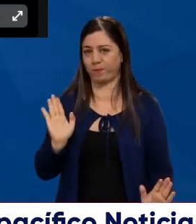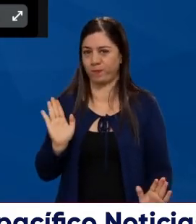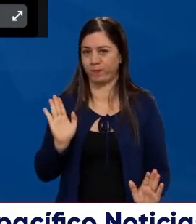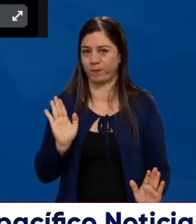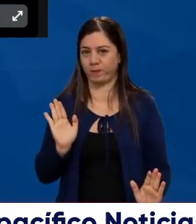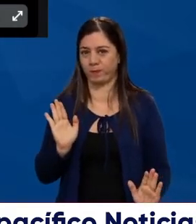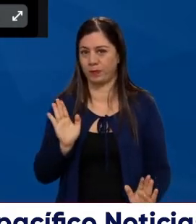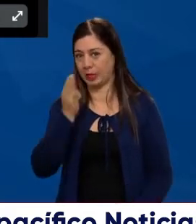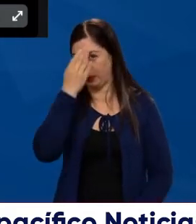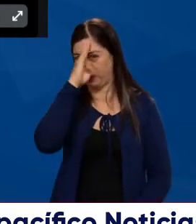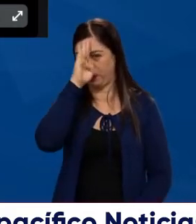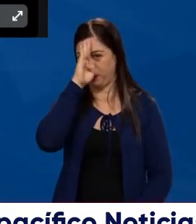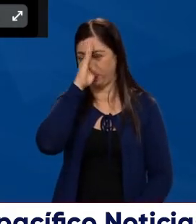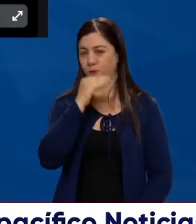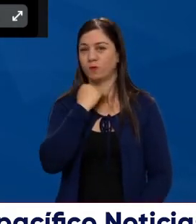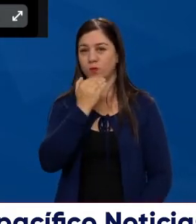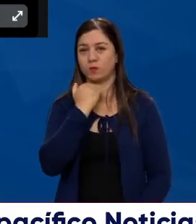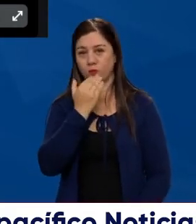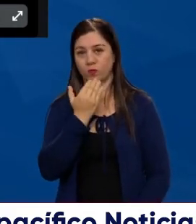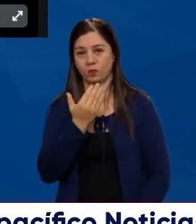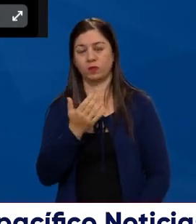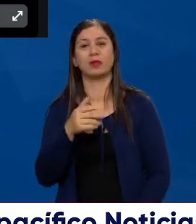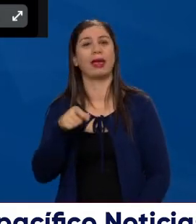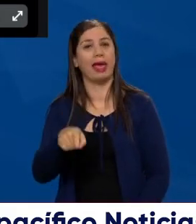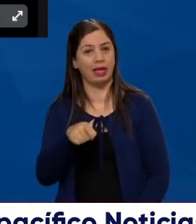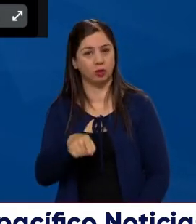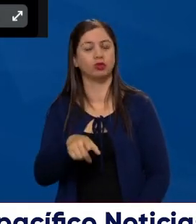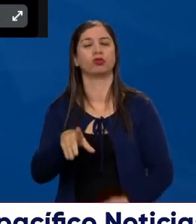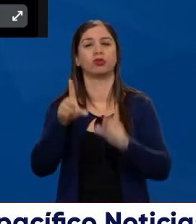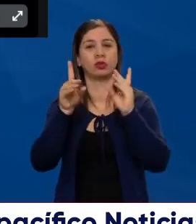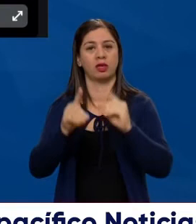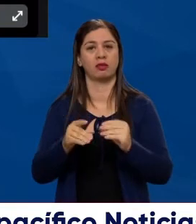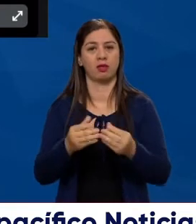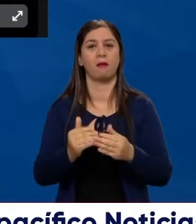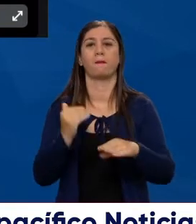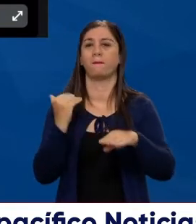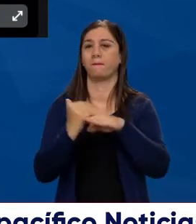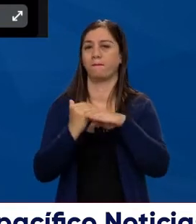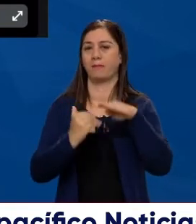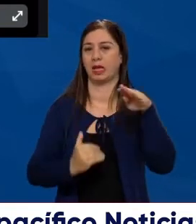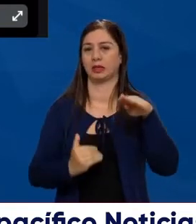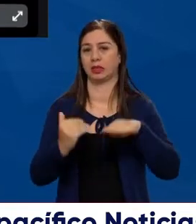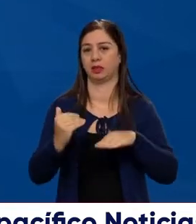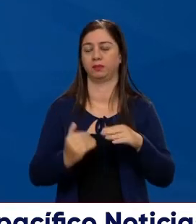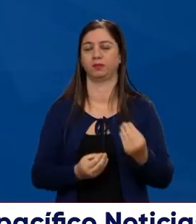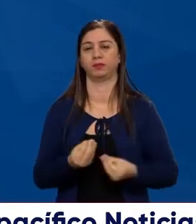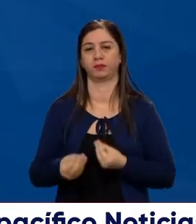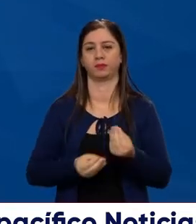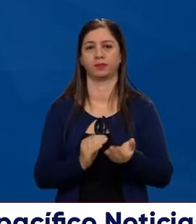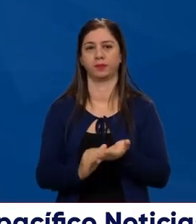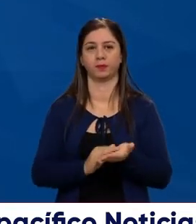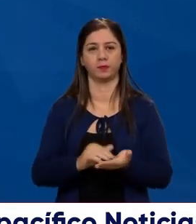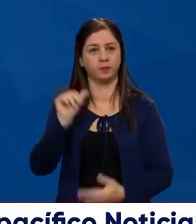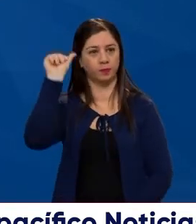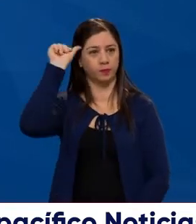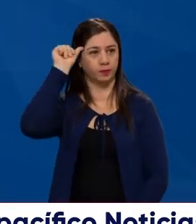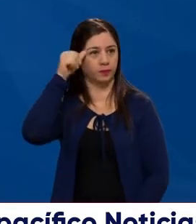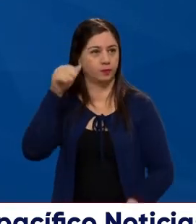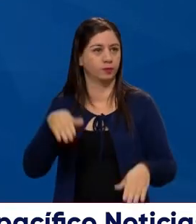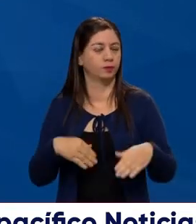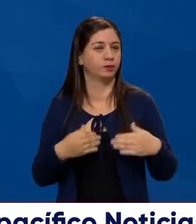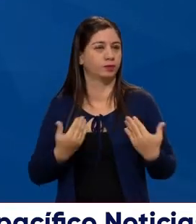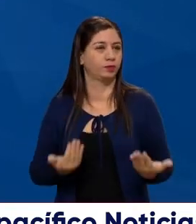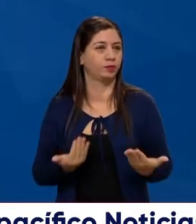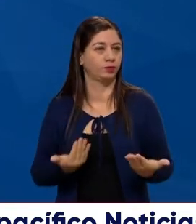esos indecisos, vuelvo y repito, son los que van a definir el desempate, que hay en este hogar. Recordemos un poco de cómo